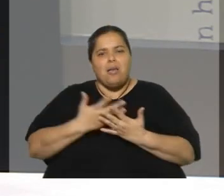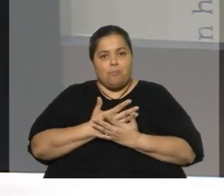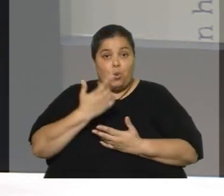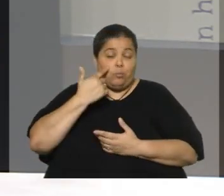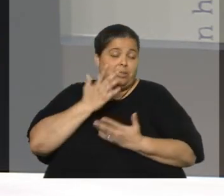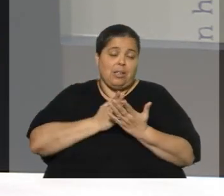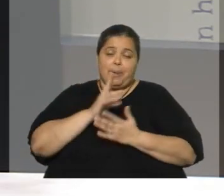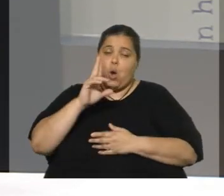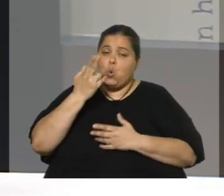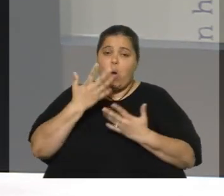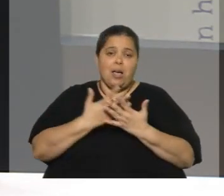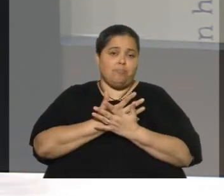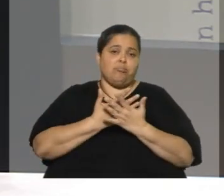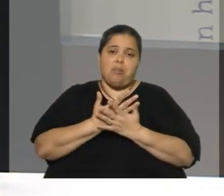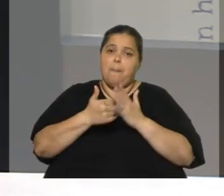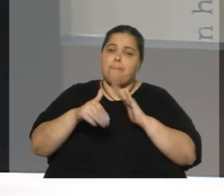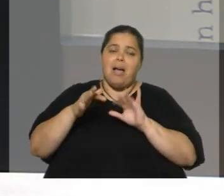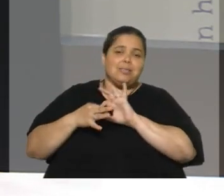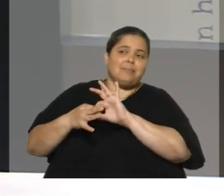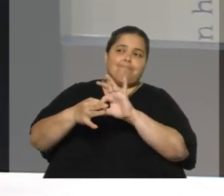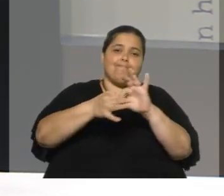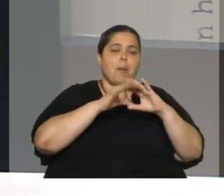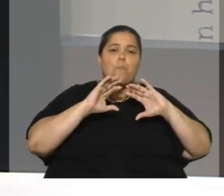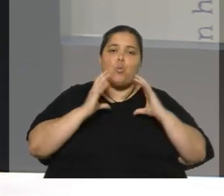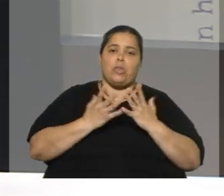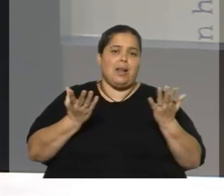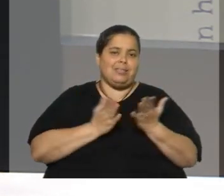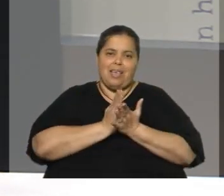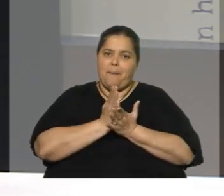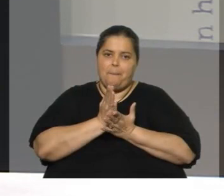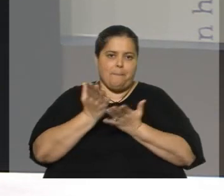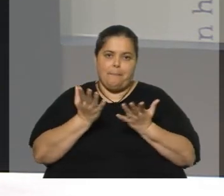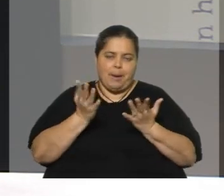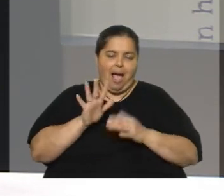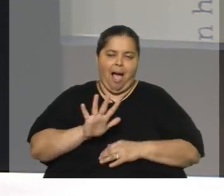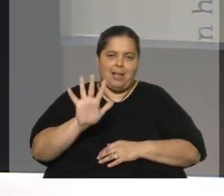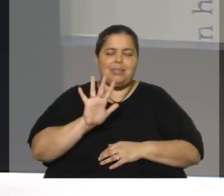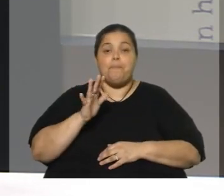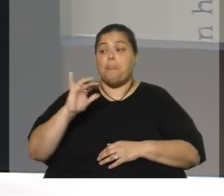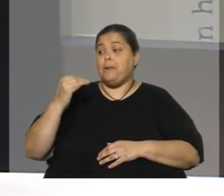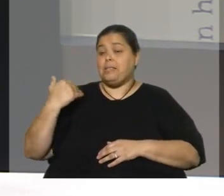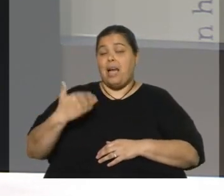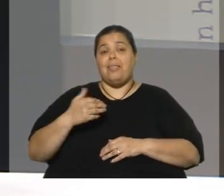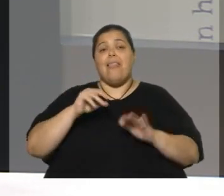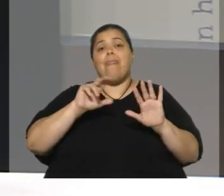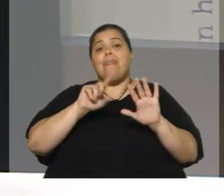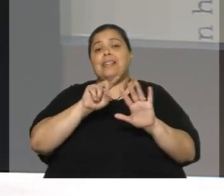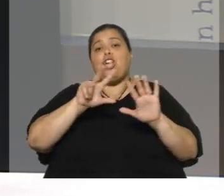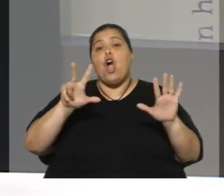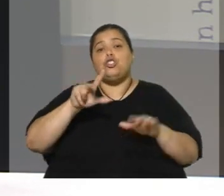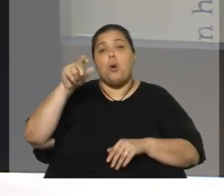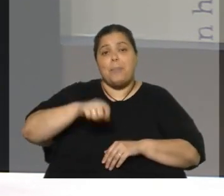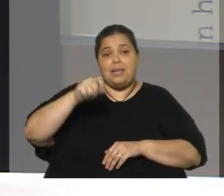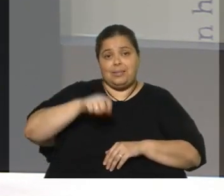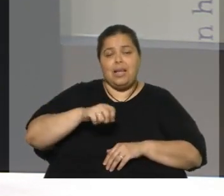siempre, para bien o para mal. Está feo, ¿no? Bueno, vamos por pasos. Ha tenido unos 18 meses pasados hasta hace dos meses